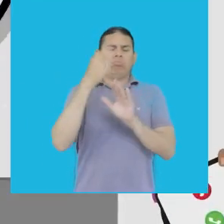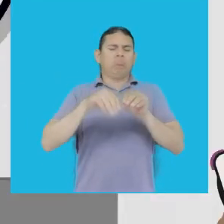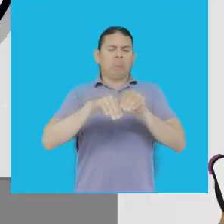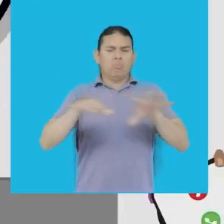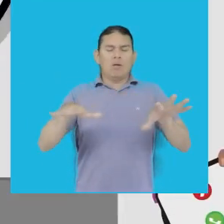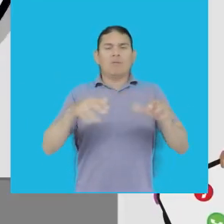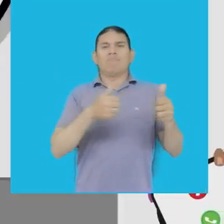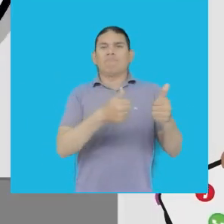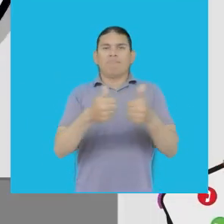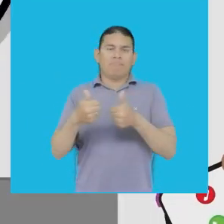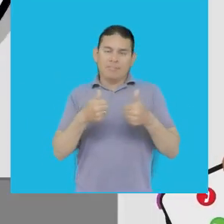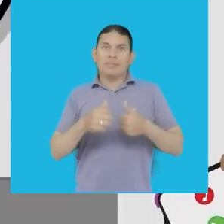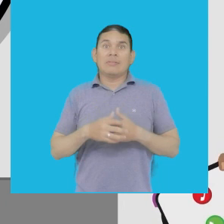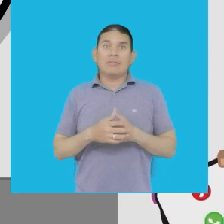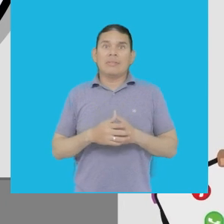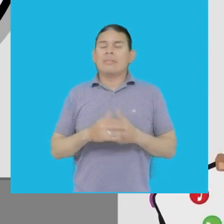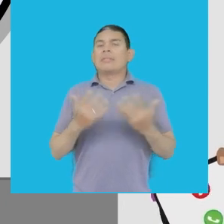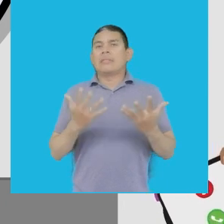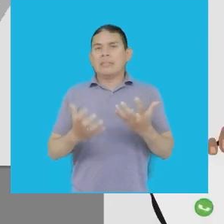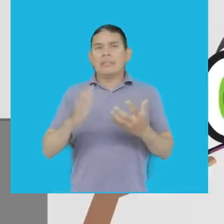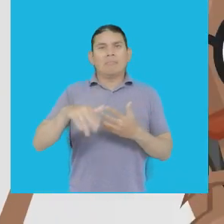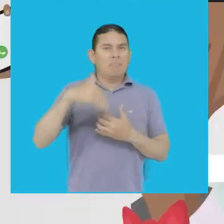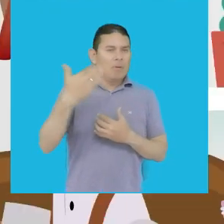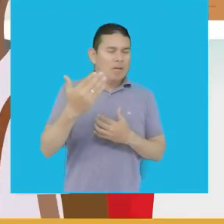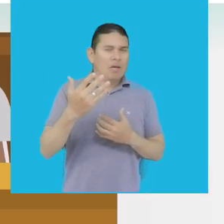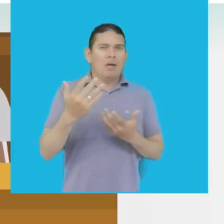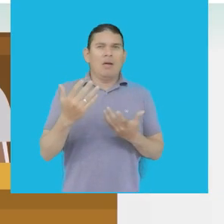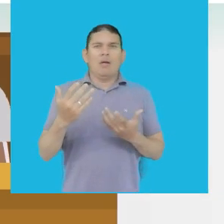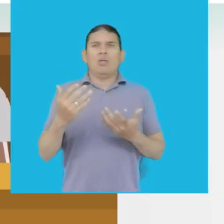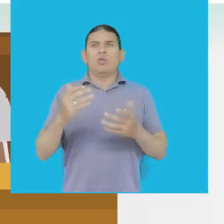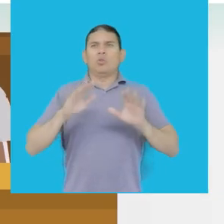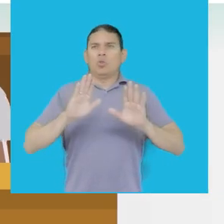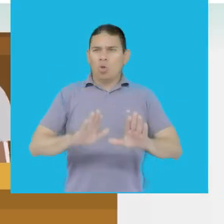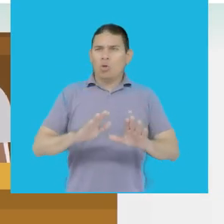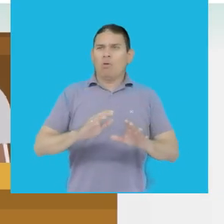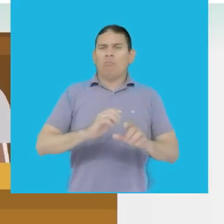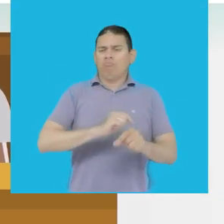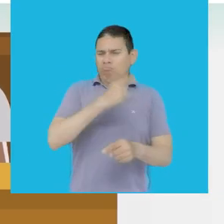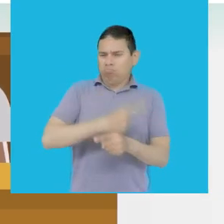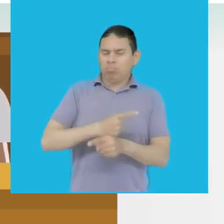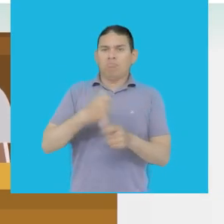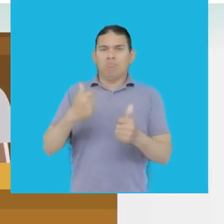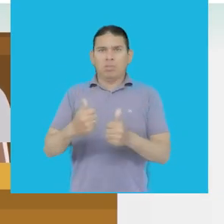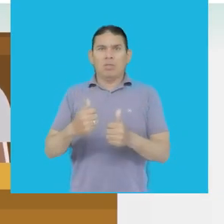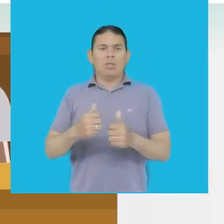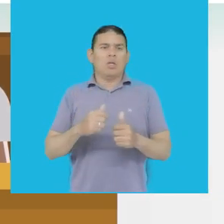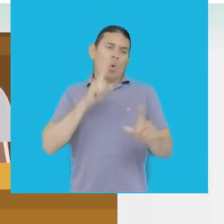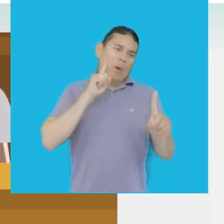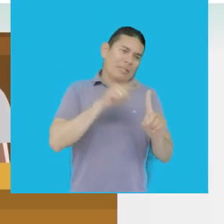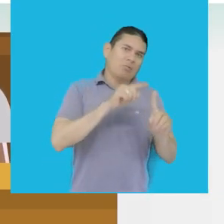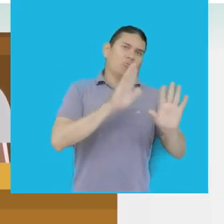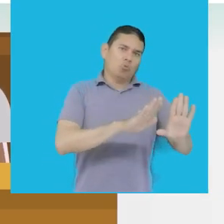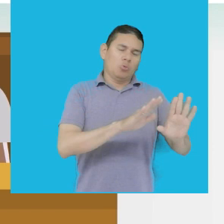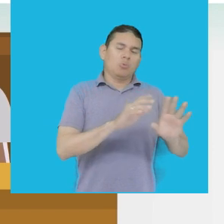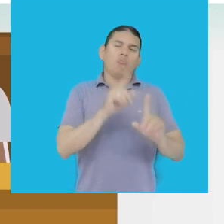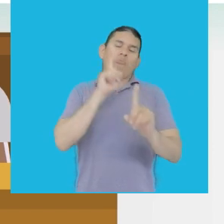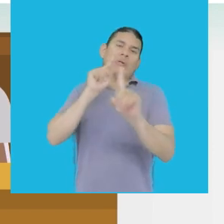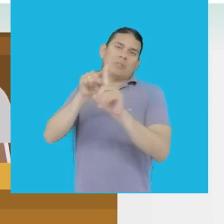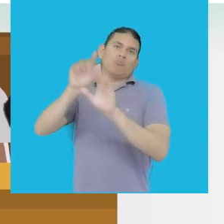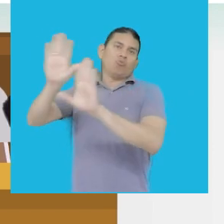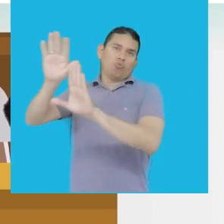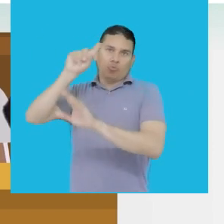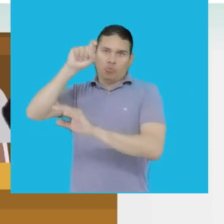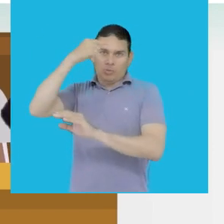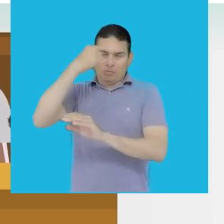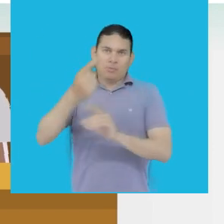pues hacemos un trabajo importante allí para que se cumpla con el propósito de los comités es que efectivamente es hacer la